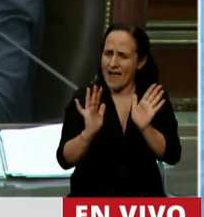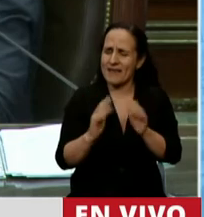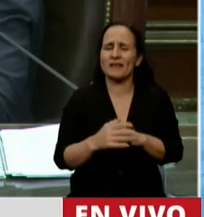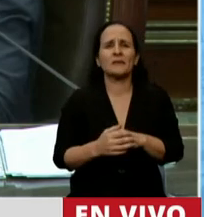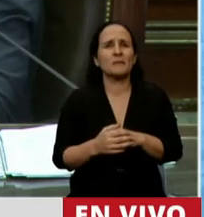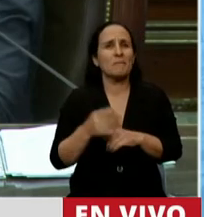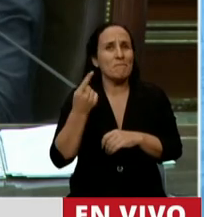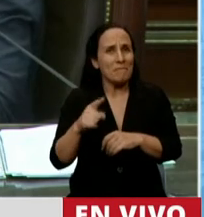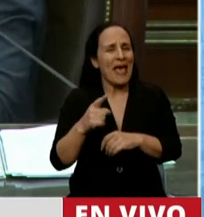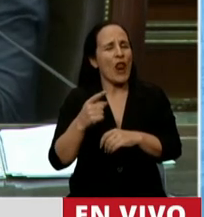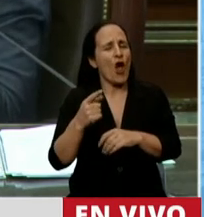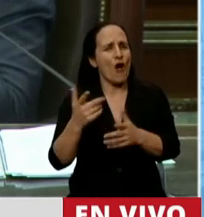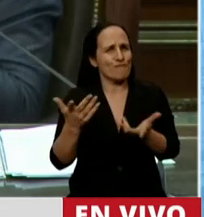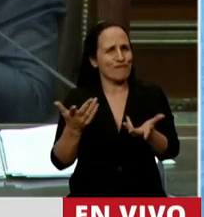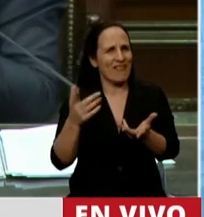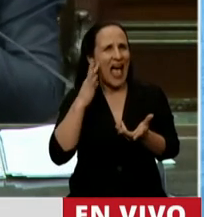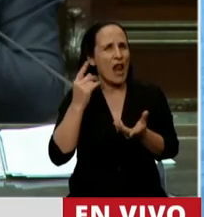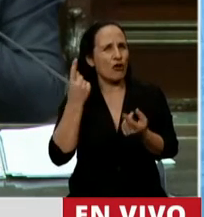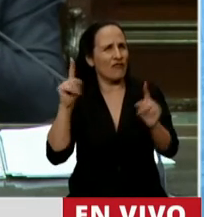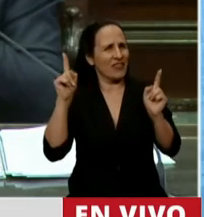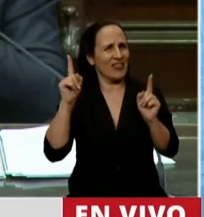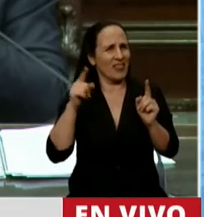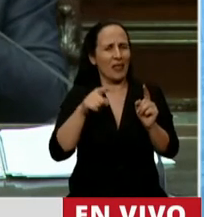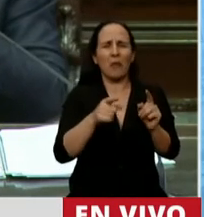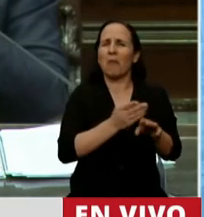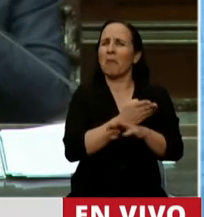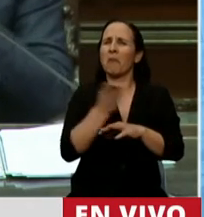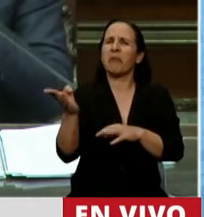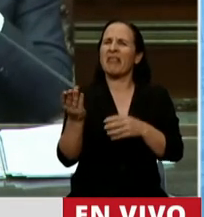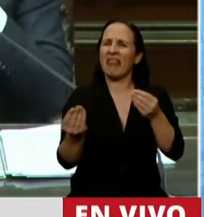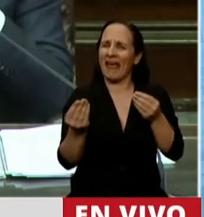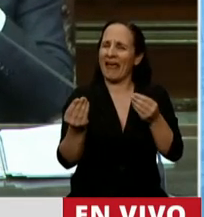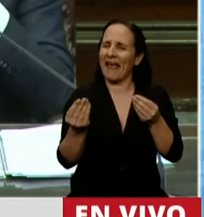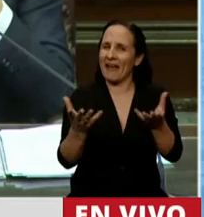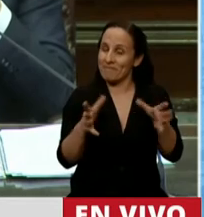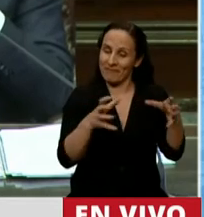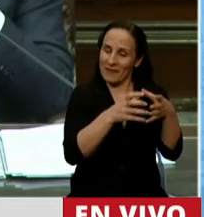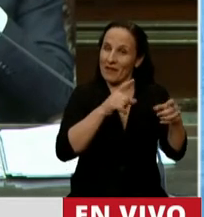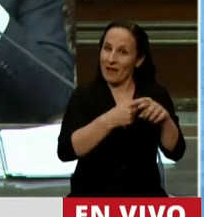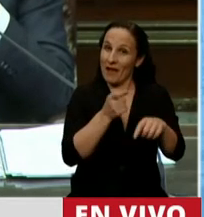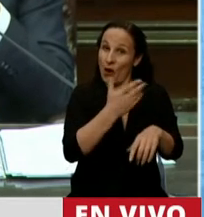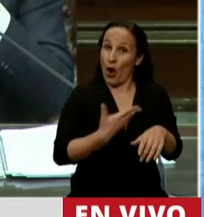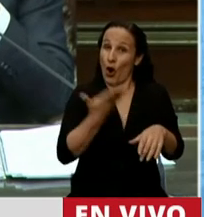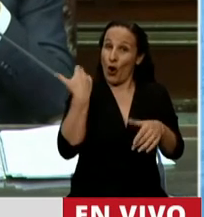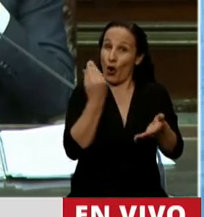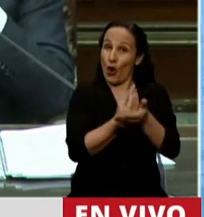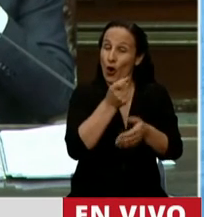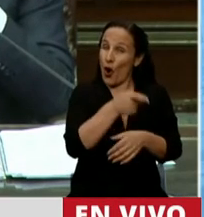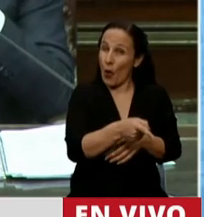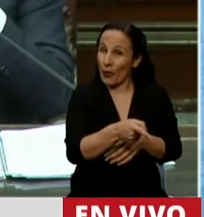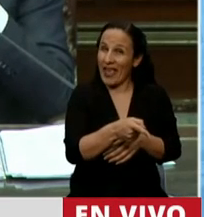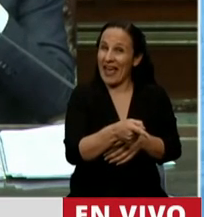vuelvo al tema de las chicanas, es que pide explicaciones una fuerza política que durante su gobierno le